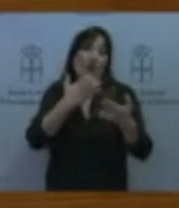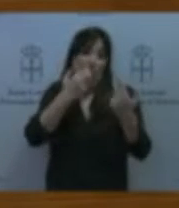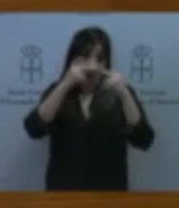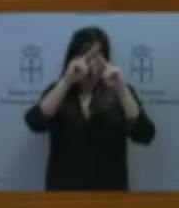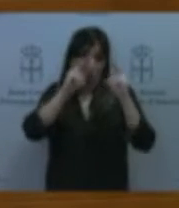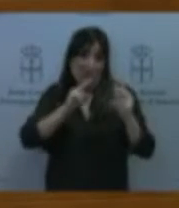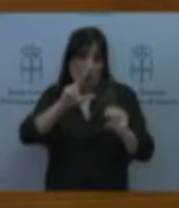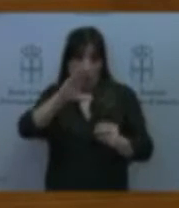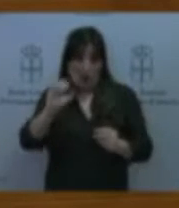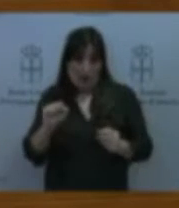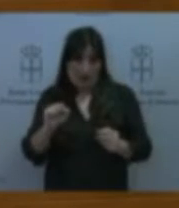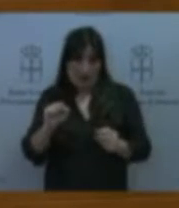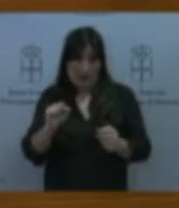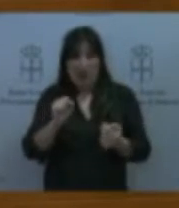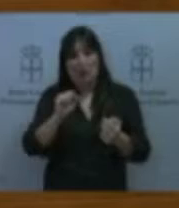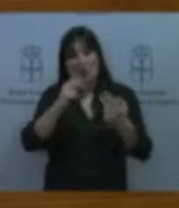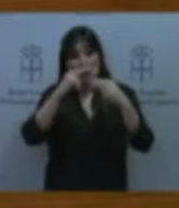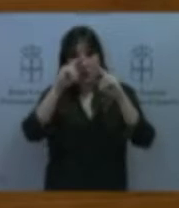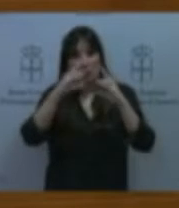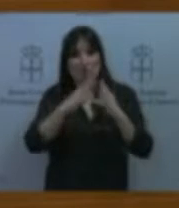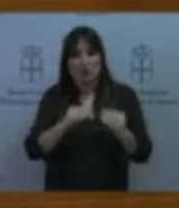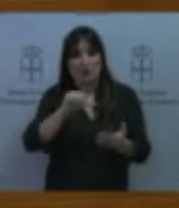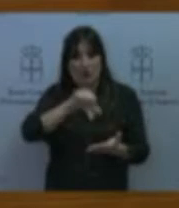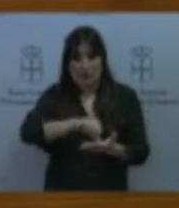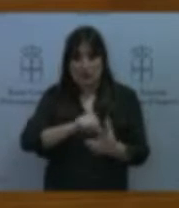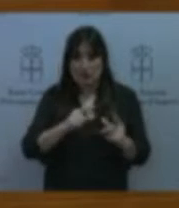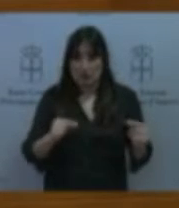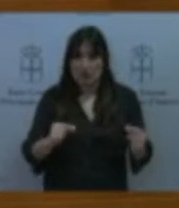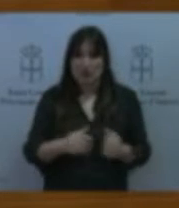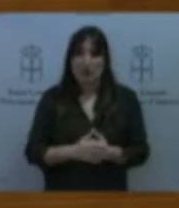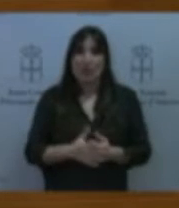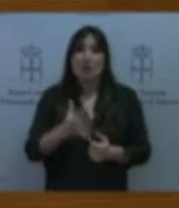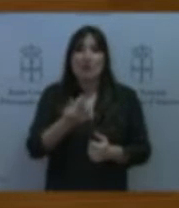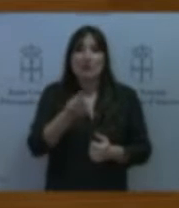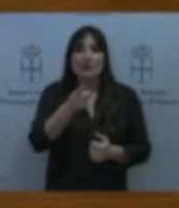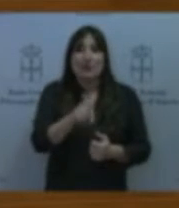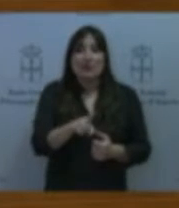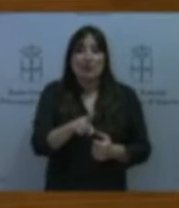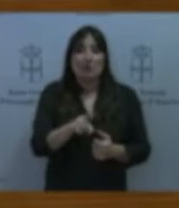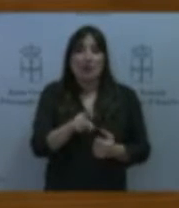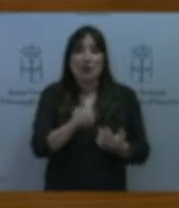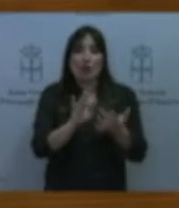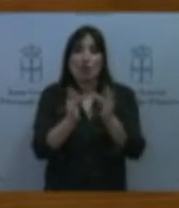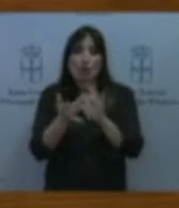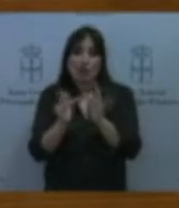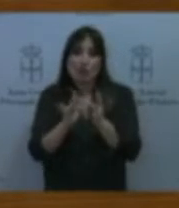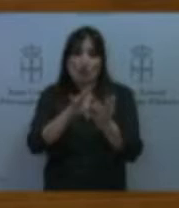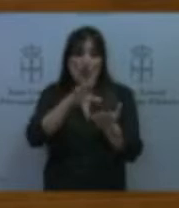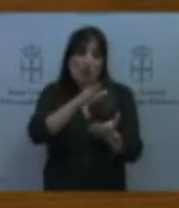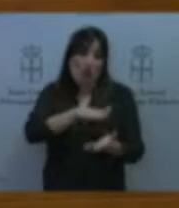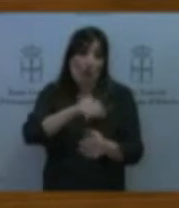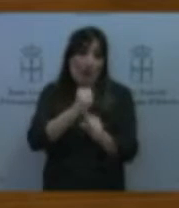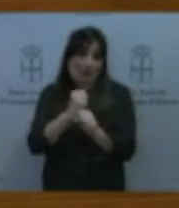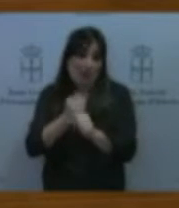Central, así como mejorar la conectividad con los centros de trabajo. Esto va a